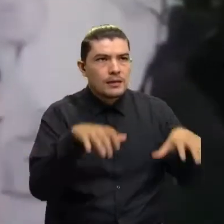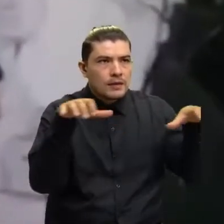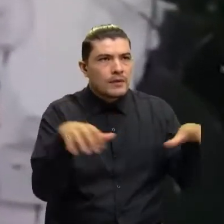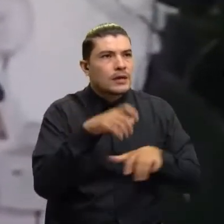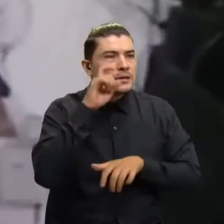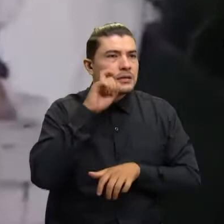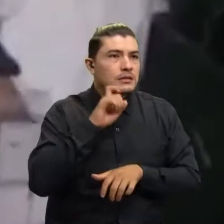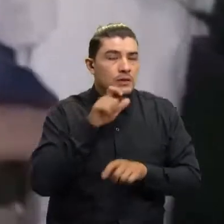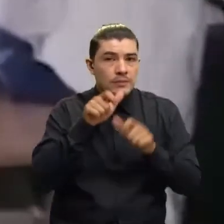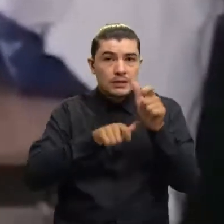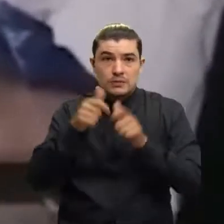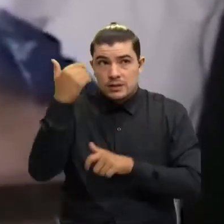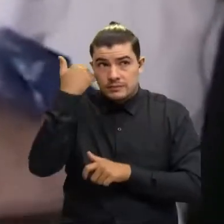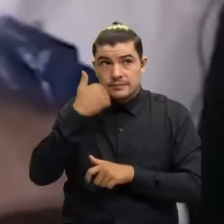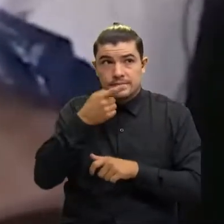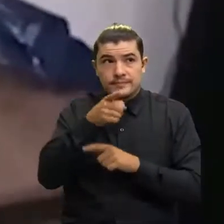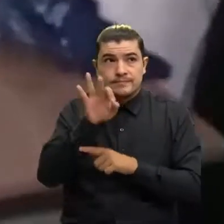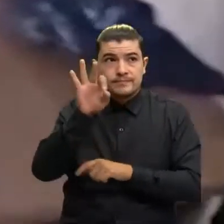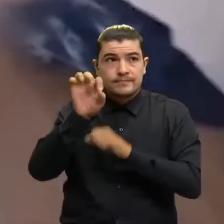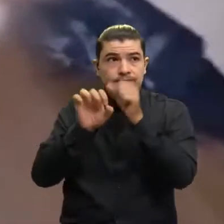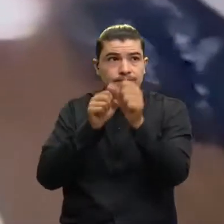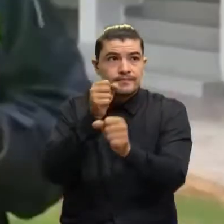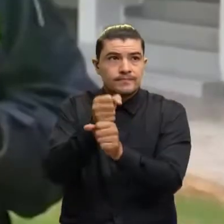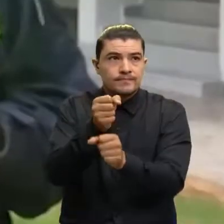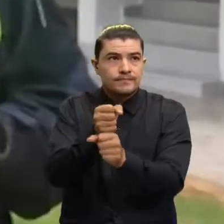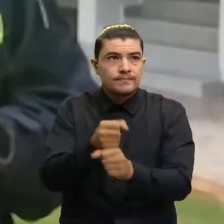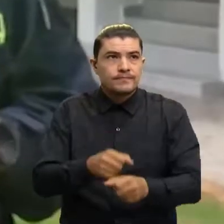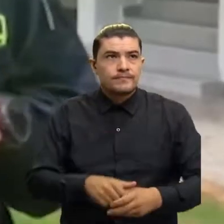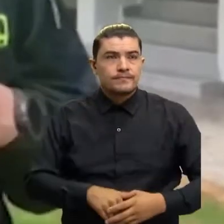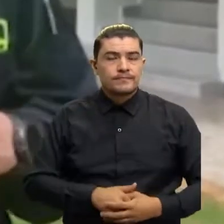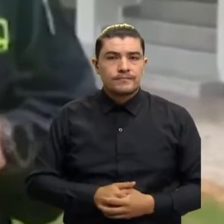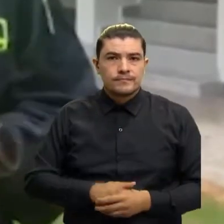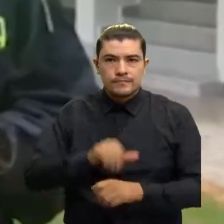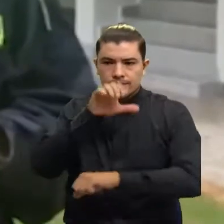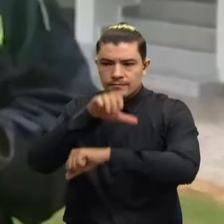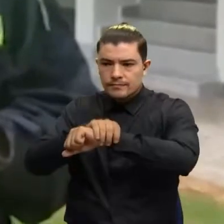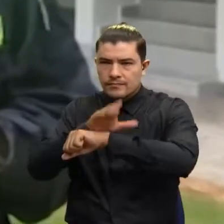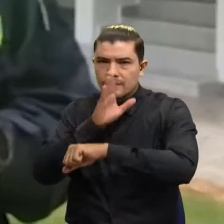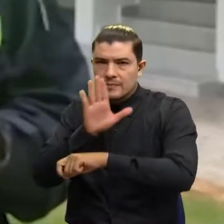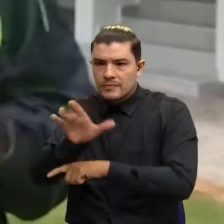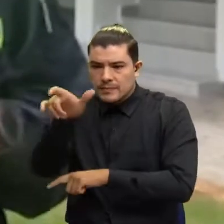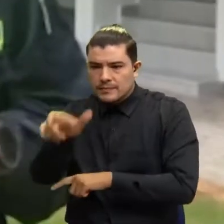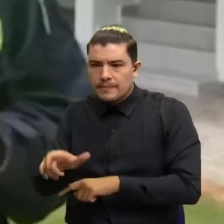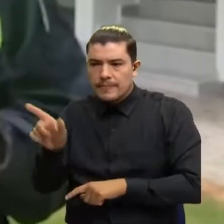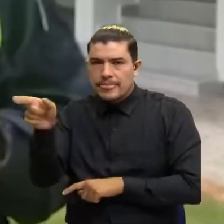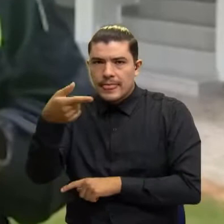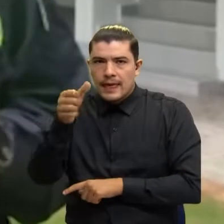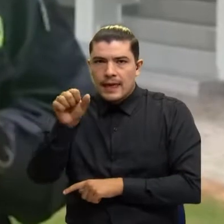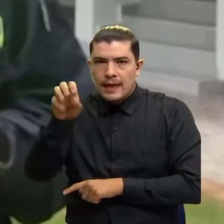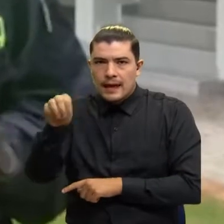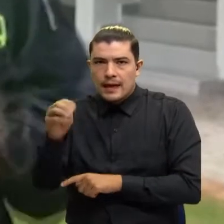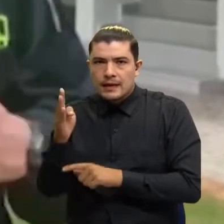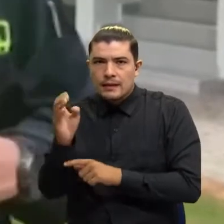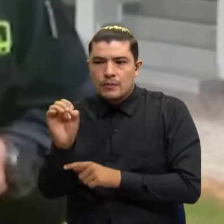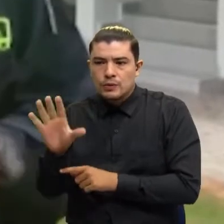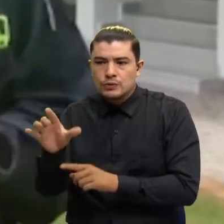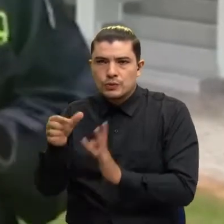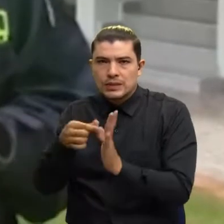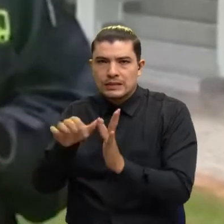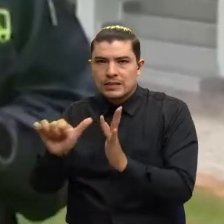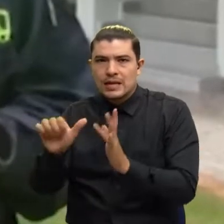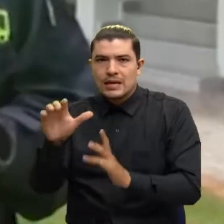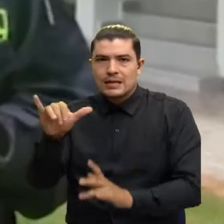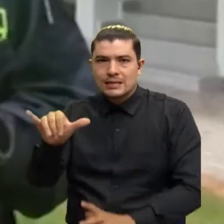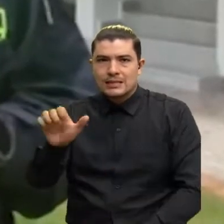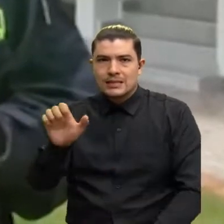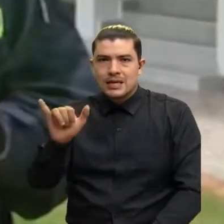personas menores de 18 años. Se produce la captura de alias Gambo y su compañera sentimental, Janeert,